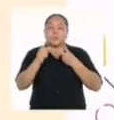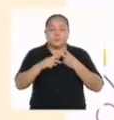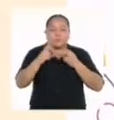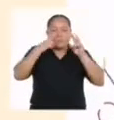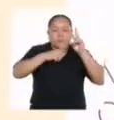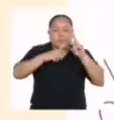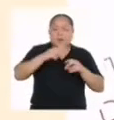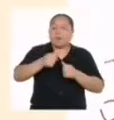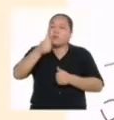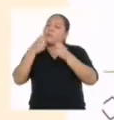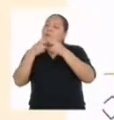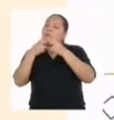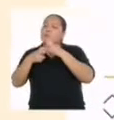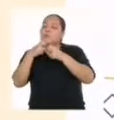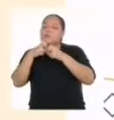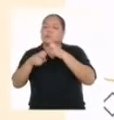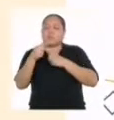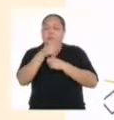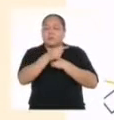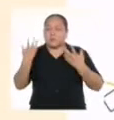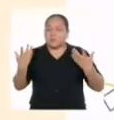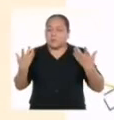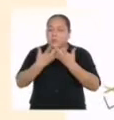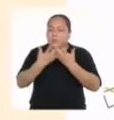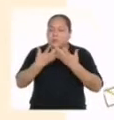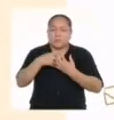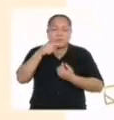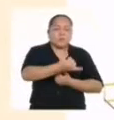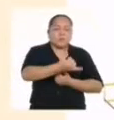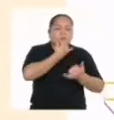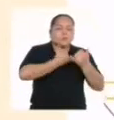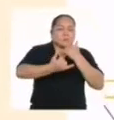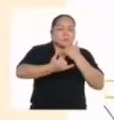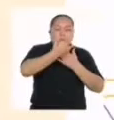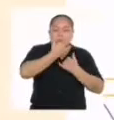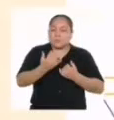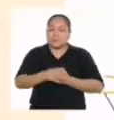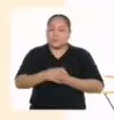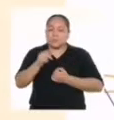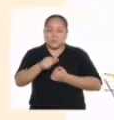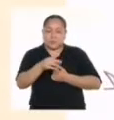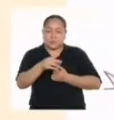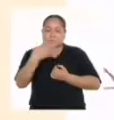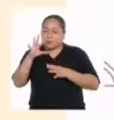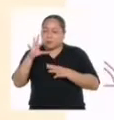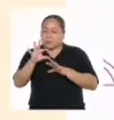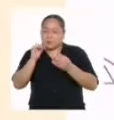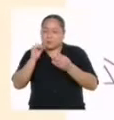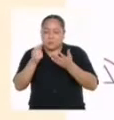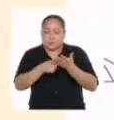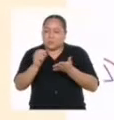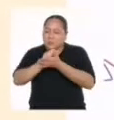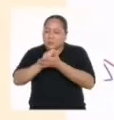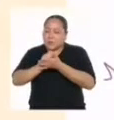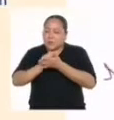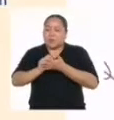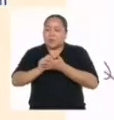diagnóstico del problema alude a relacionar los errores o vacíos anteriormente detectados,